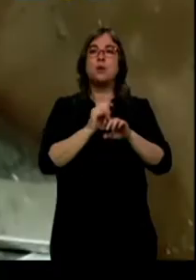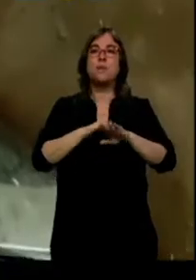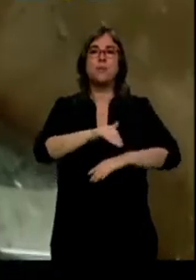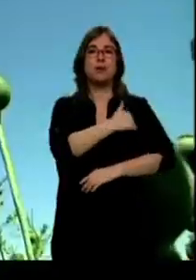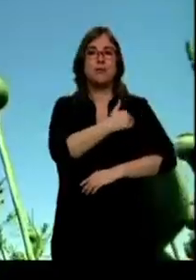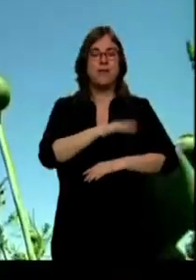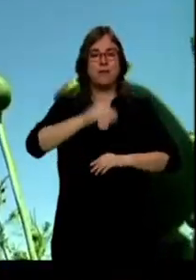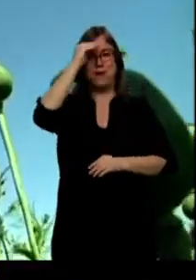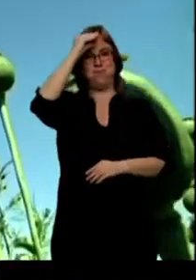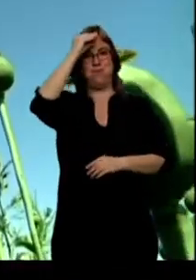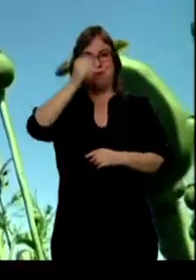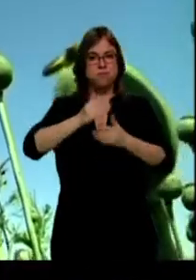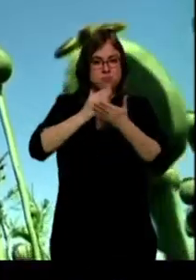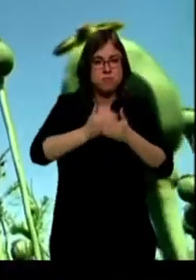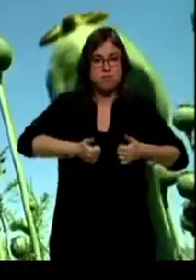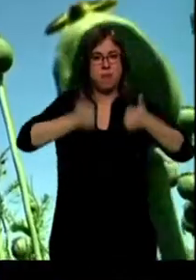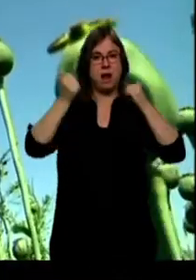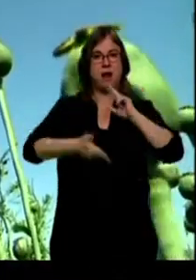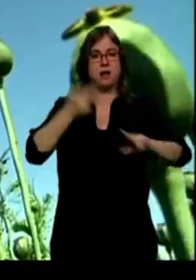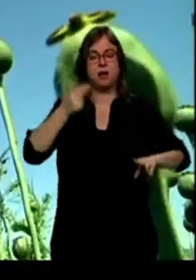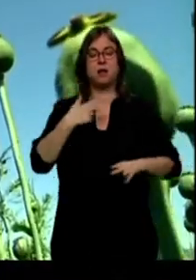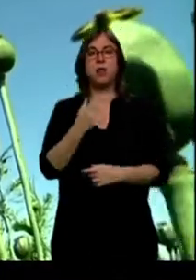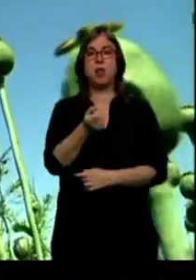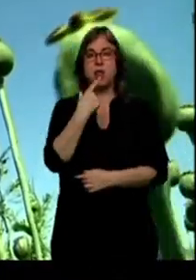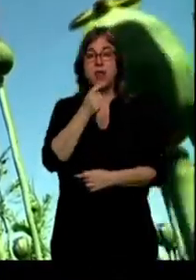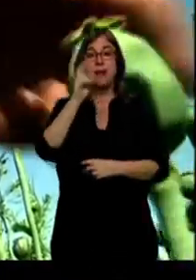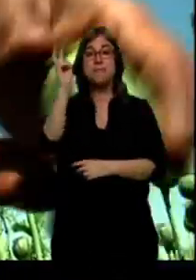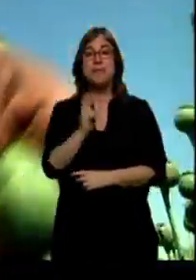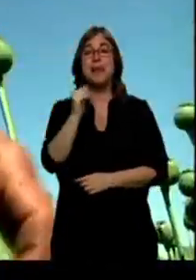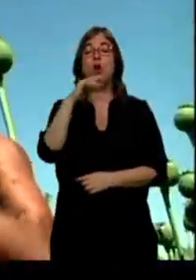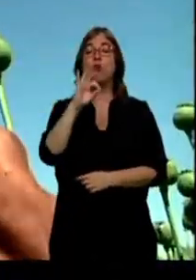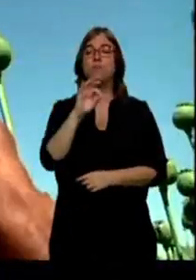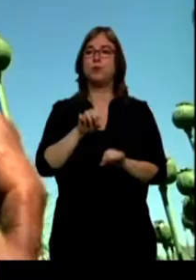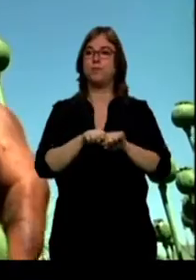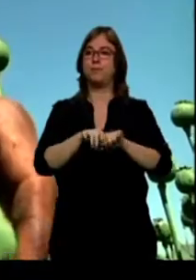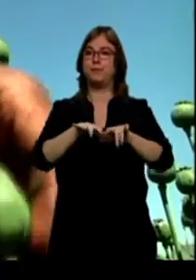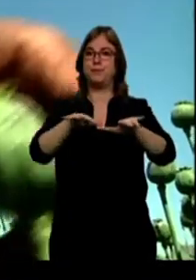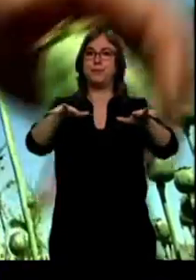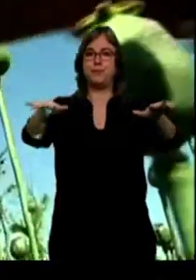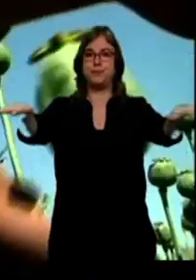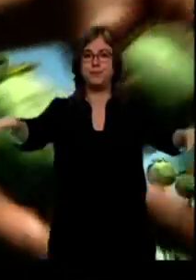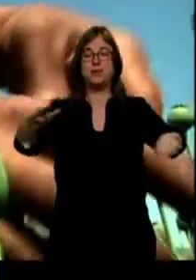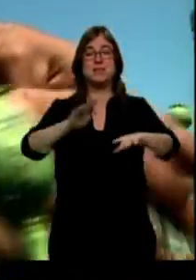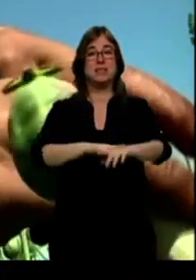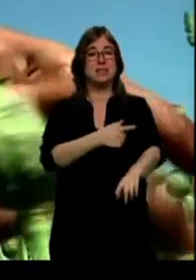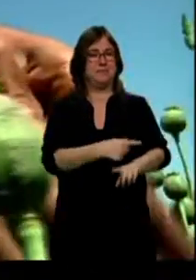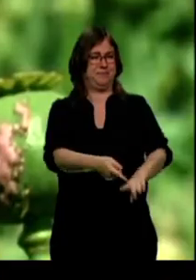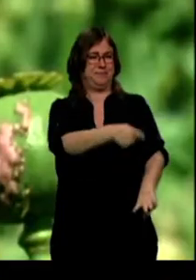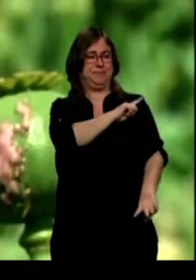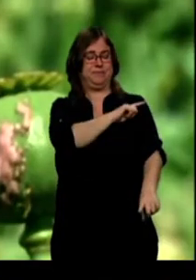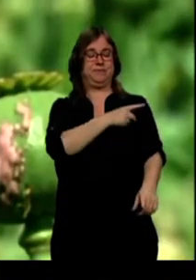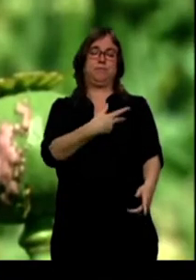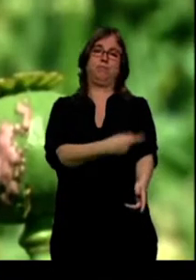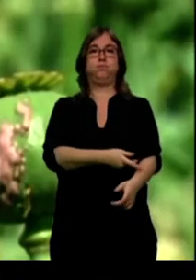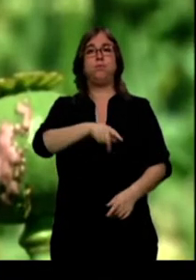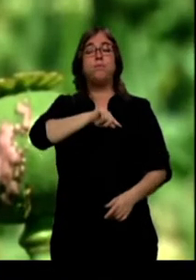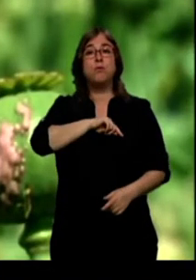intelectual. El consumo de analgésicos derivados del opio se propaga como una plaga. Las sobredosis por opioides aumentaron en un 13%